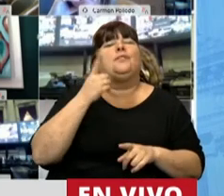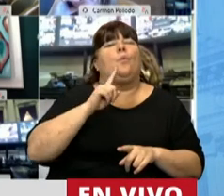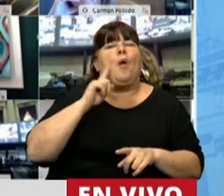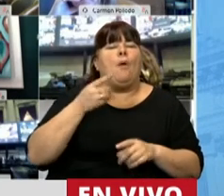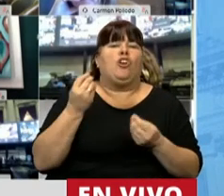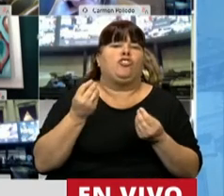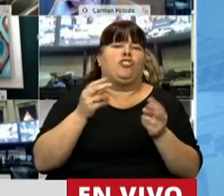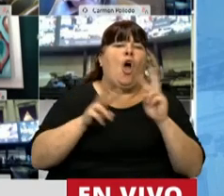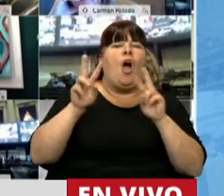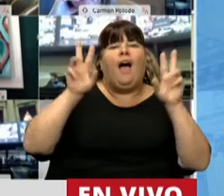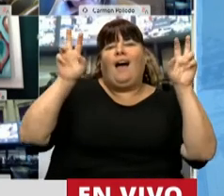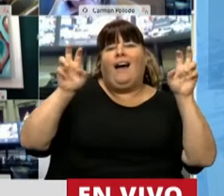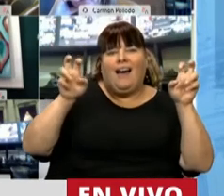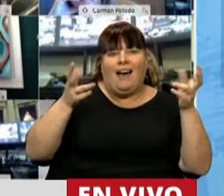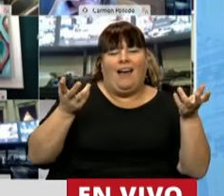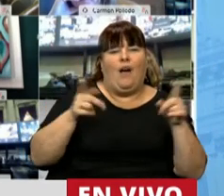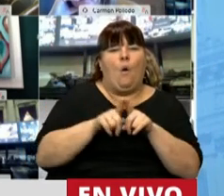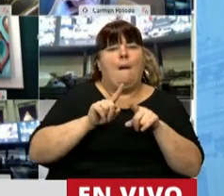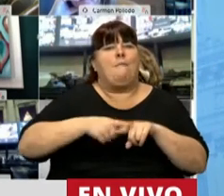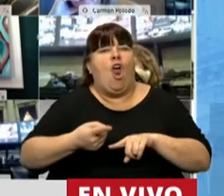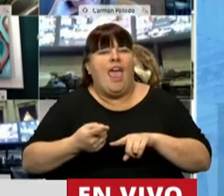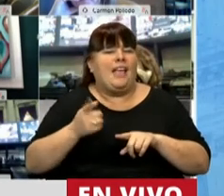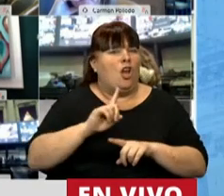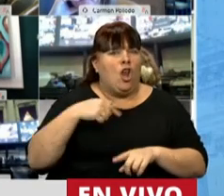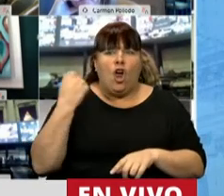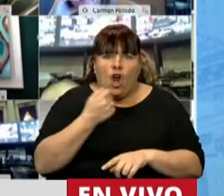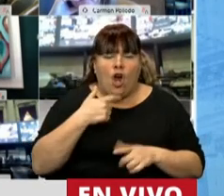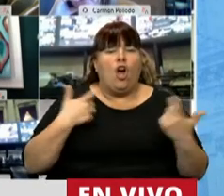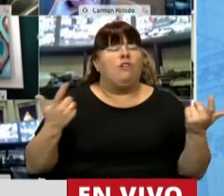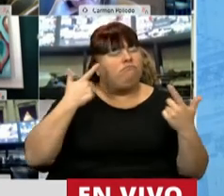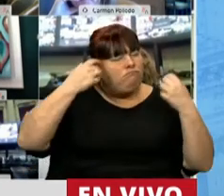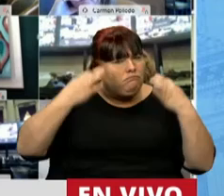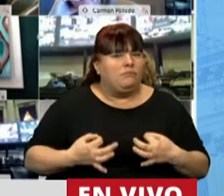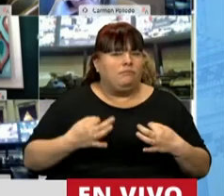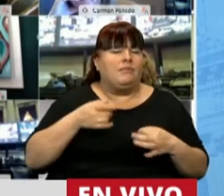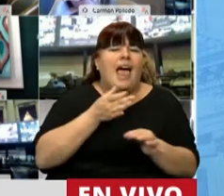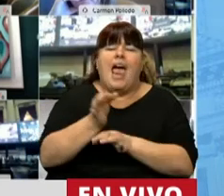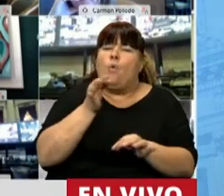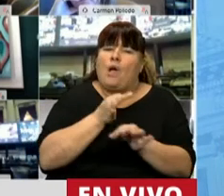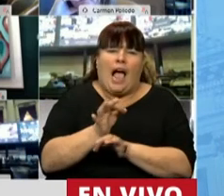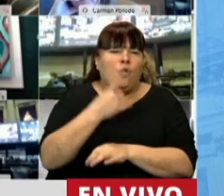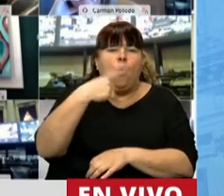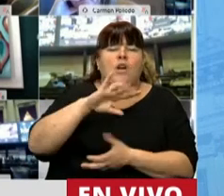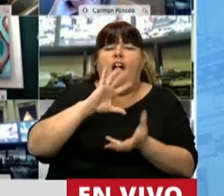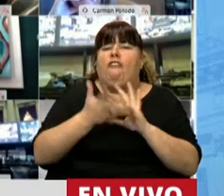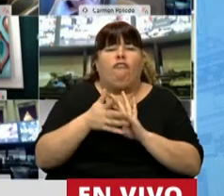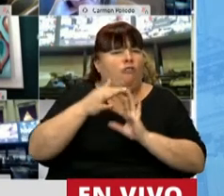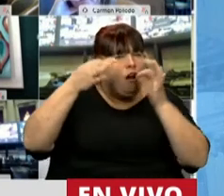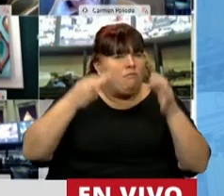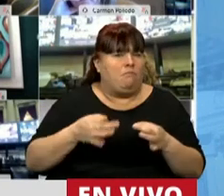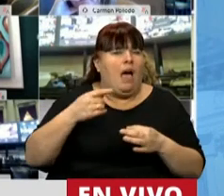generar un título político, lo hicimos en la convicción de que la educación es la única herramienta